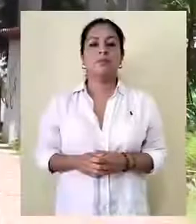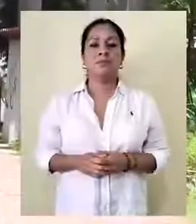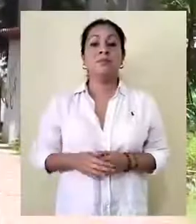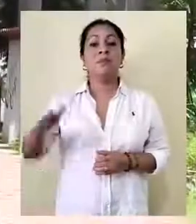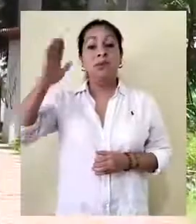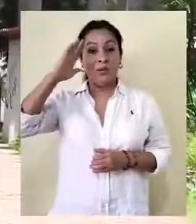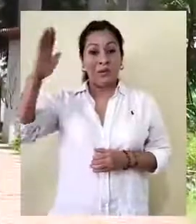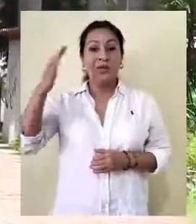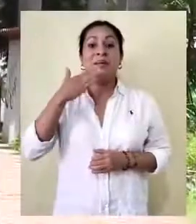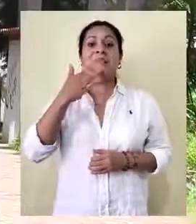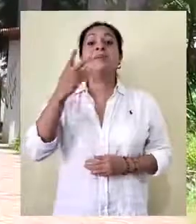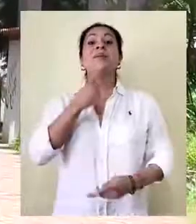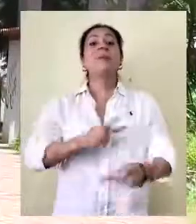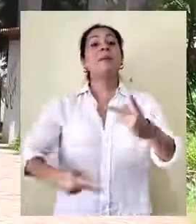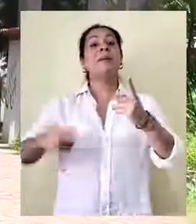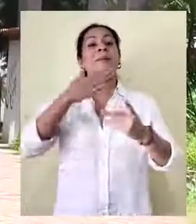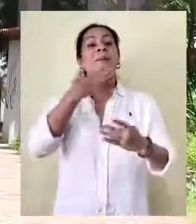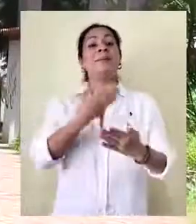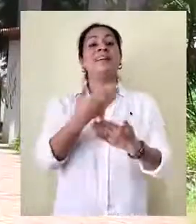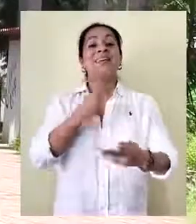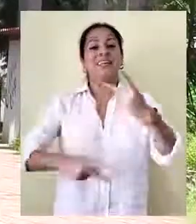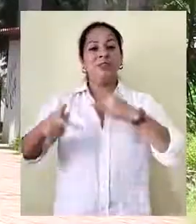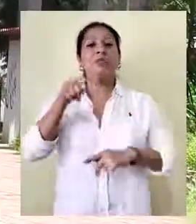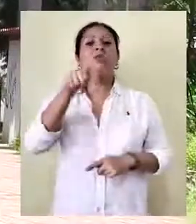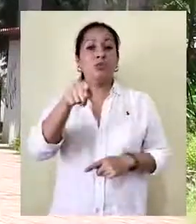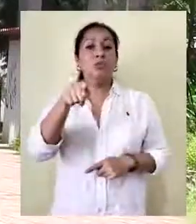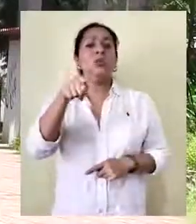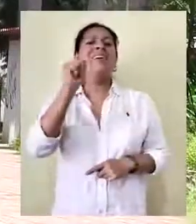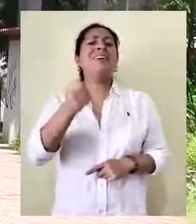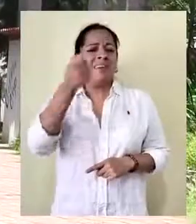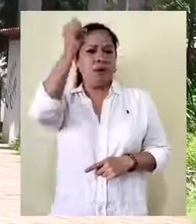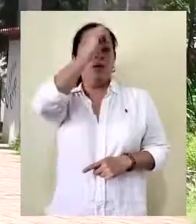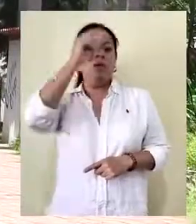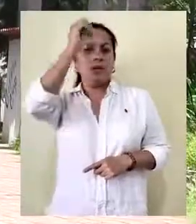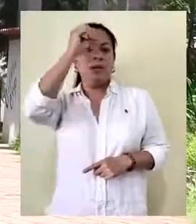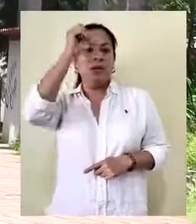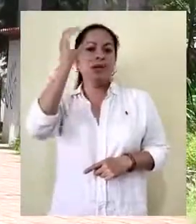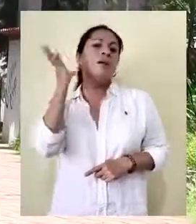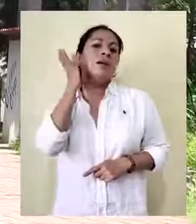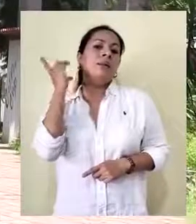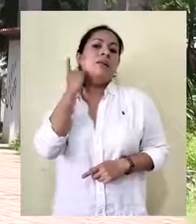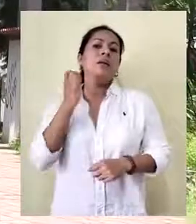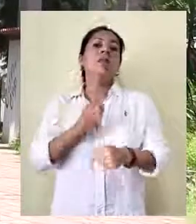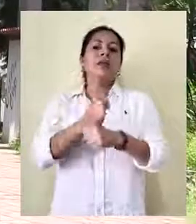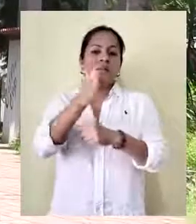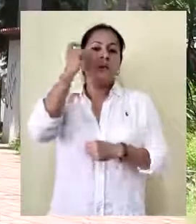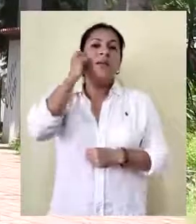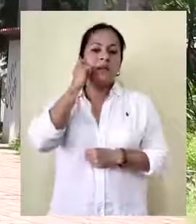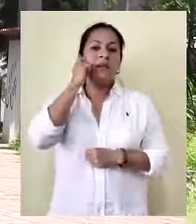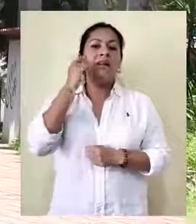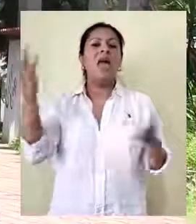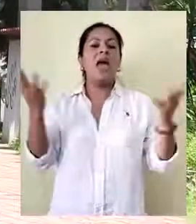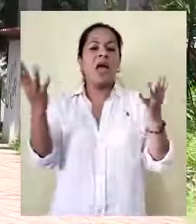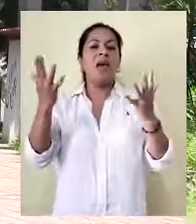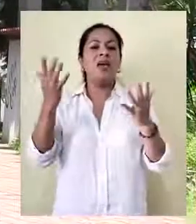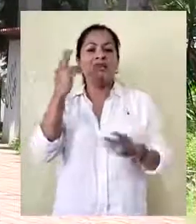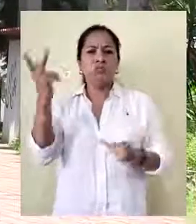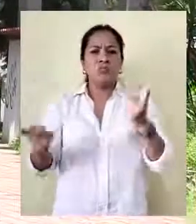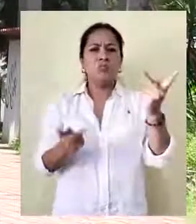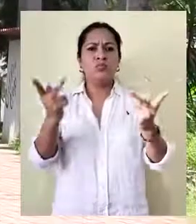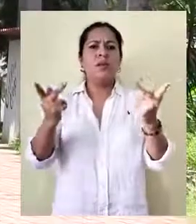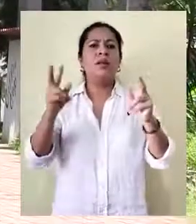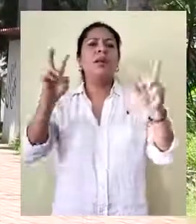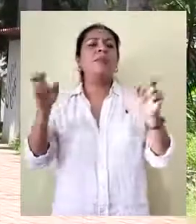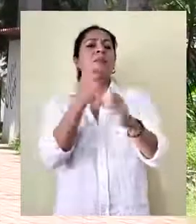Hola, bienvenidos sean a ¿Y tú? ¿Qué opinas? El Congreso del Estado de Guerrero realiza la consulta en materia de